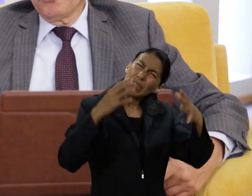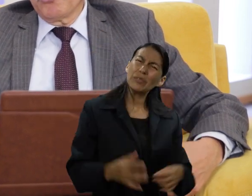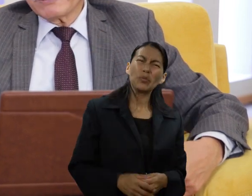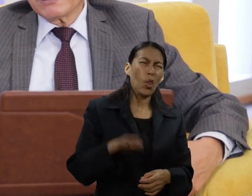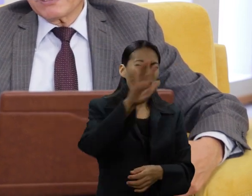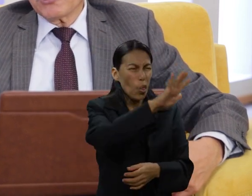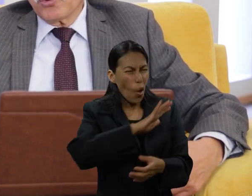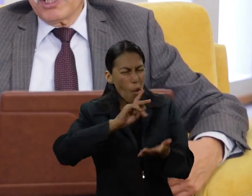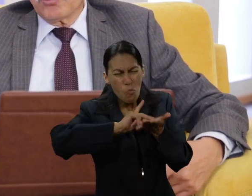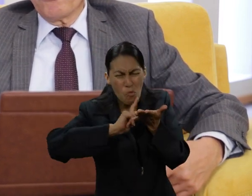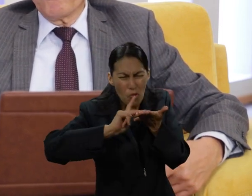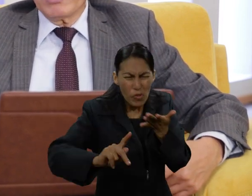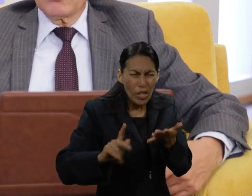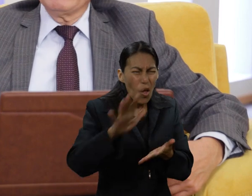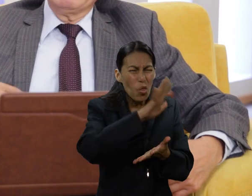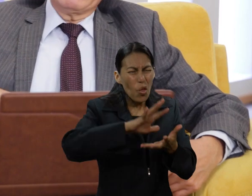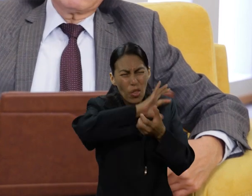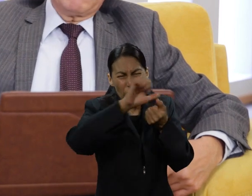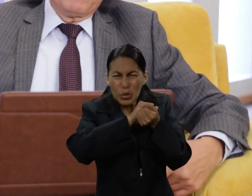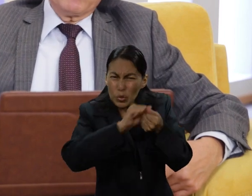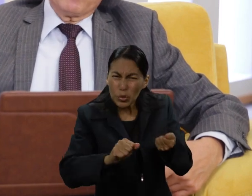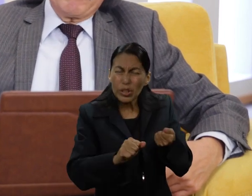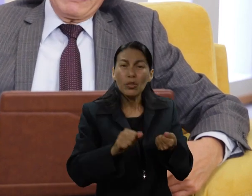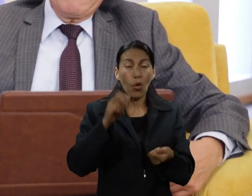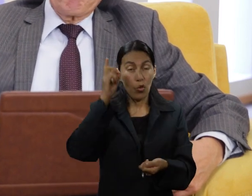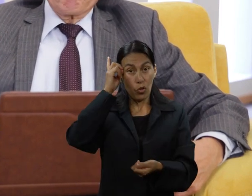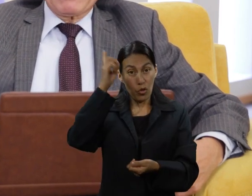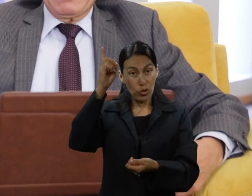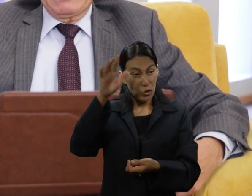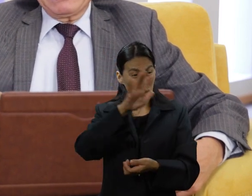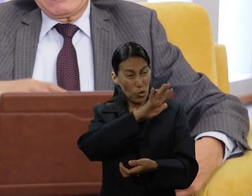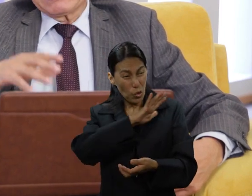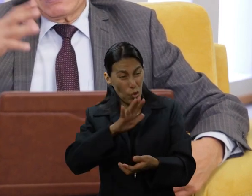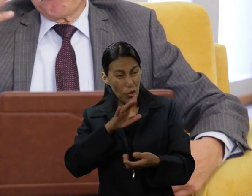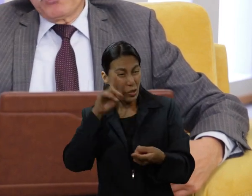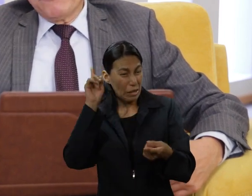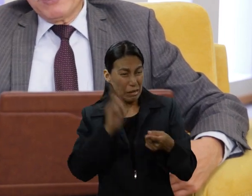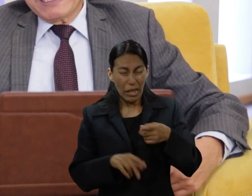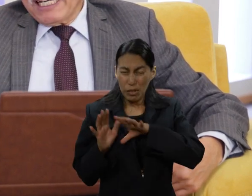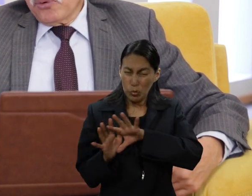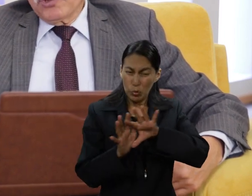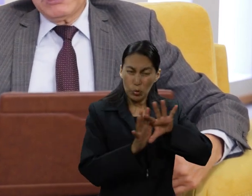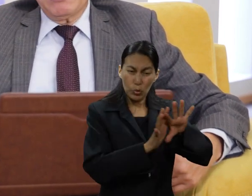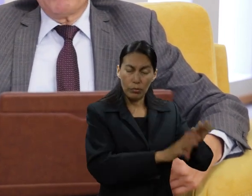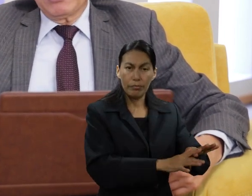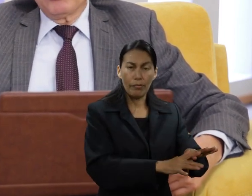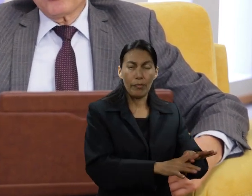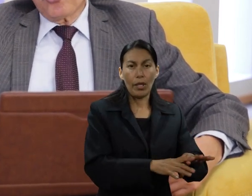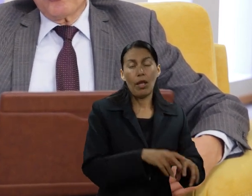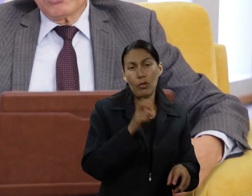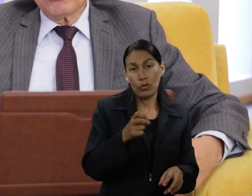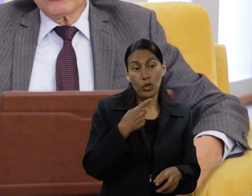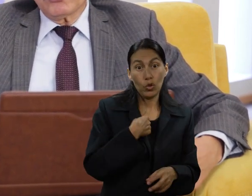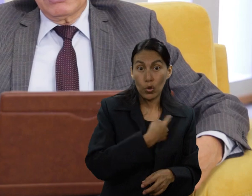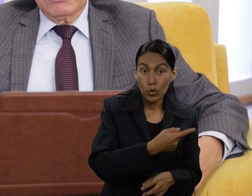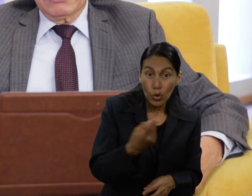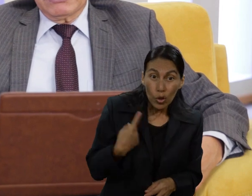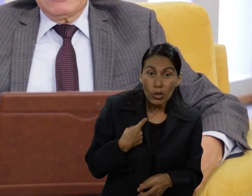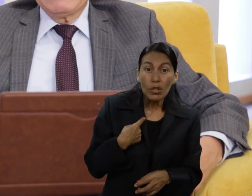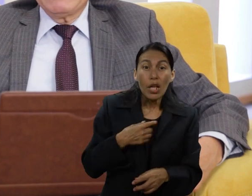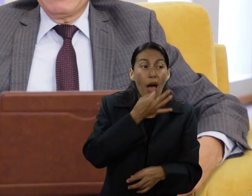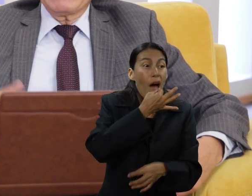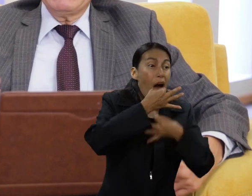dice. Este mundo va a ser destruido con fuego. Este mundo va a ser purificado un día por el Dios Todopoderoso.